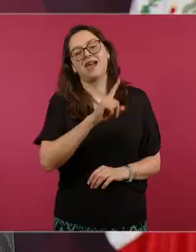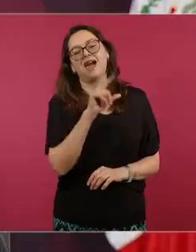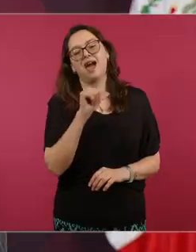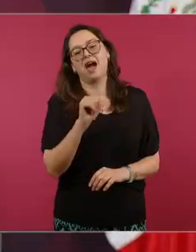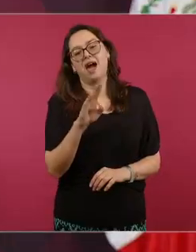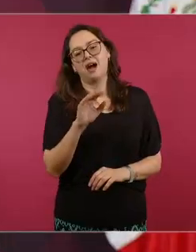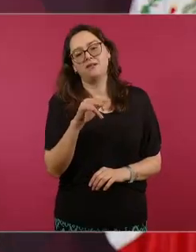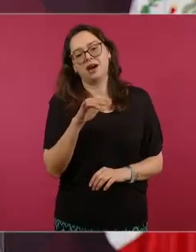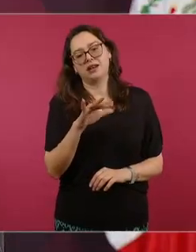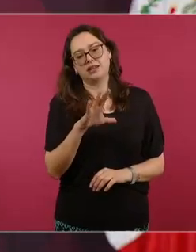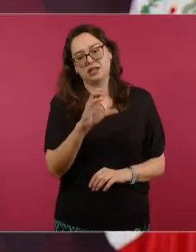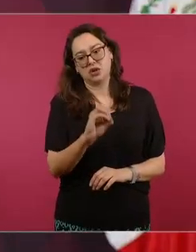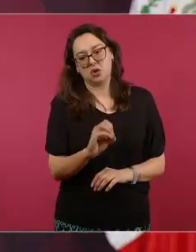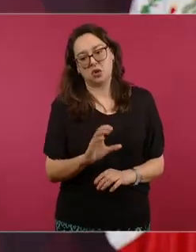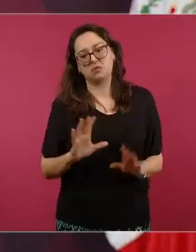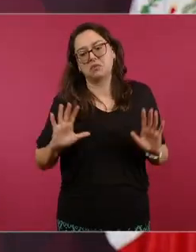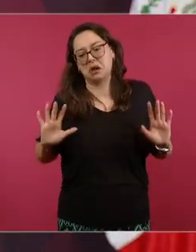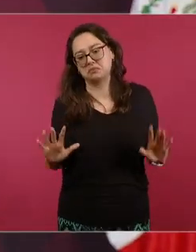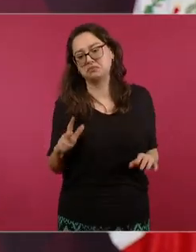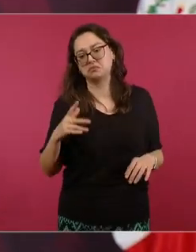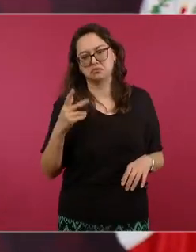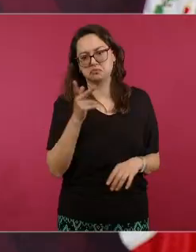y cada quien habla como